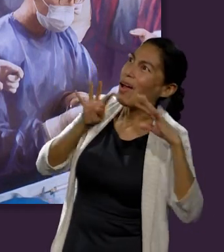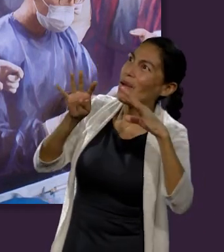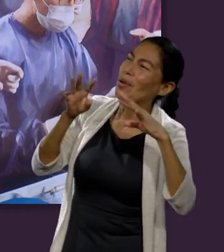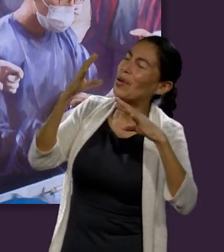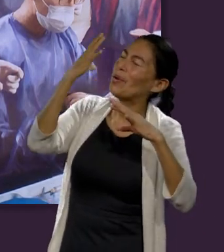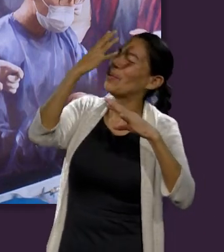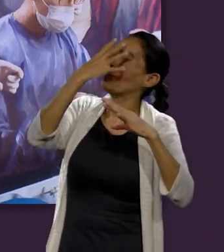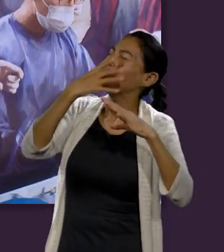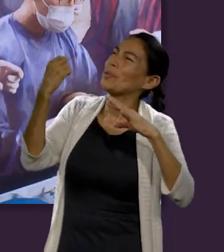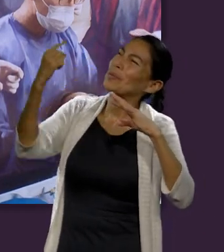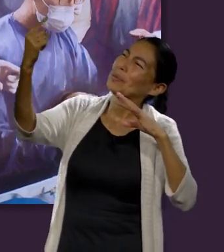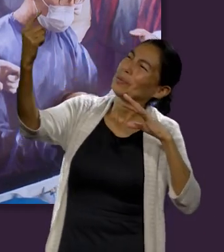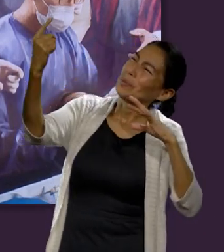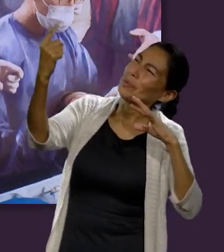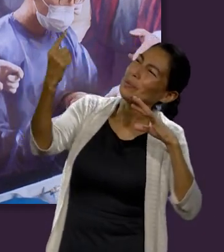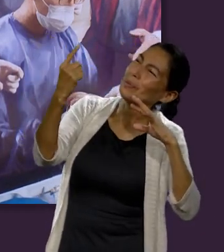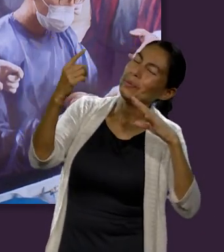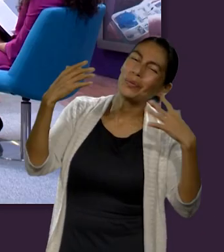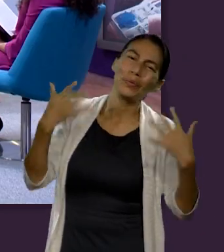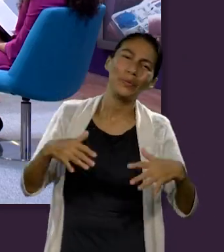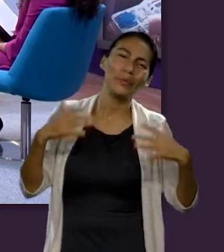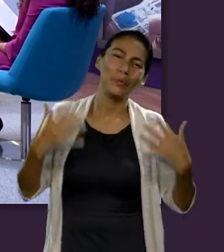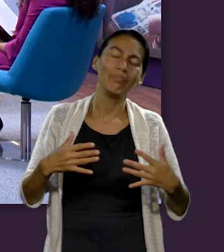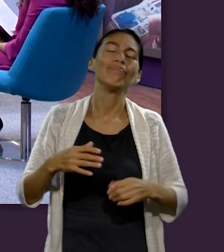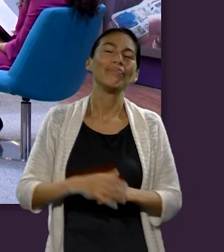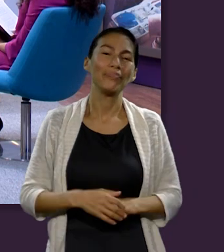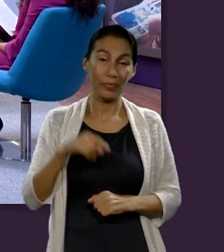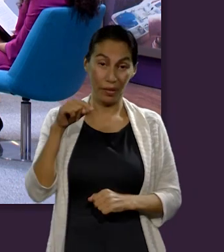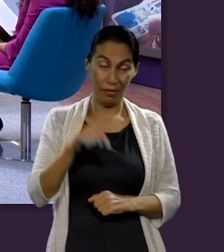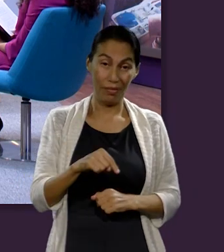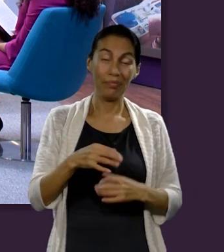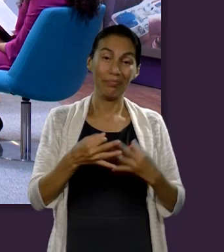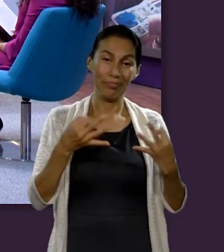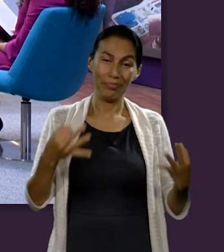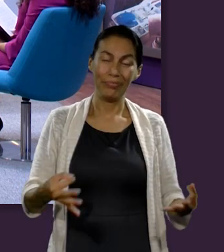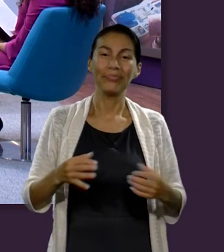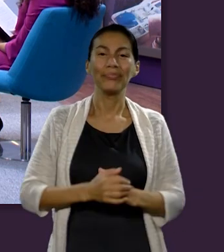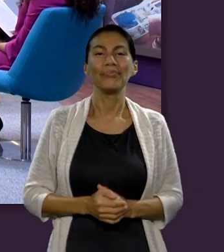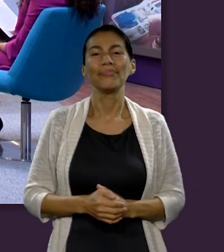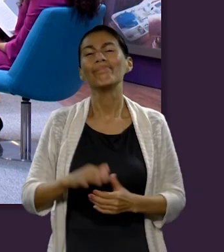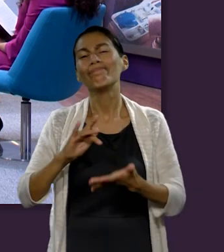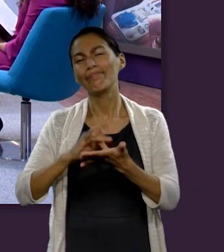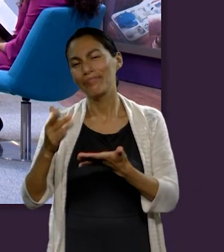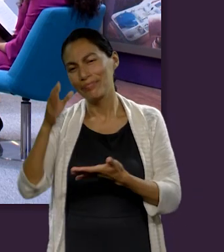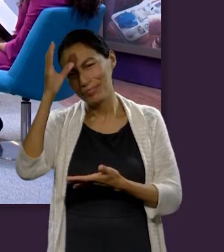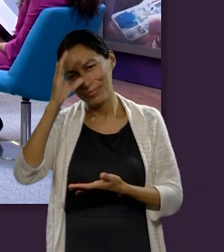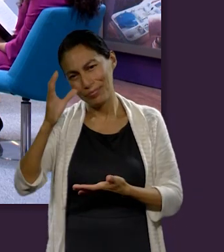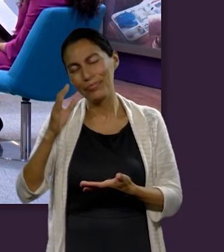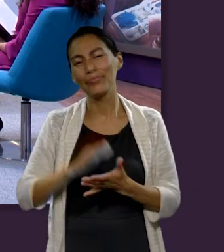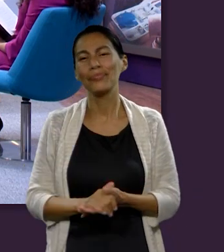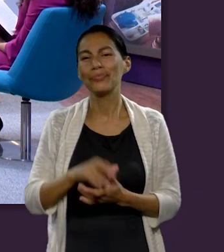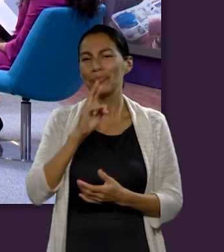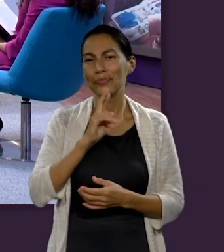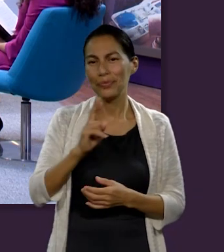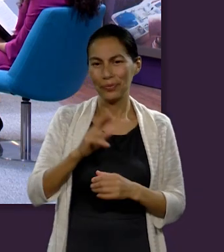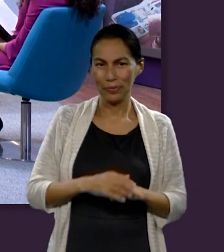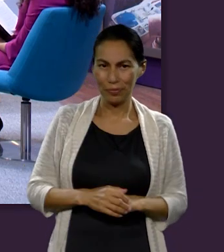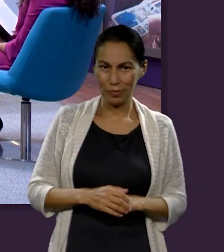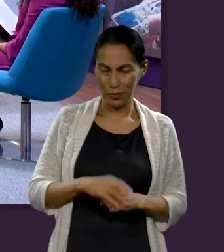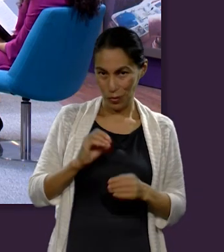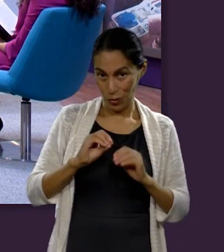llegada aquí en nuestra tierra Amén gracias Chiprián por tu apoyo en esta respuesta